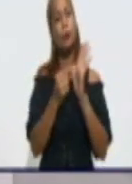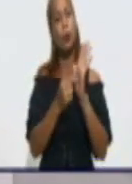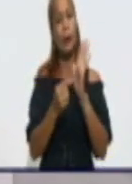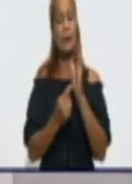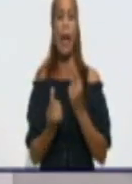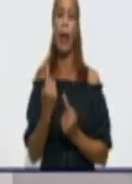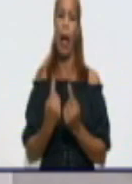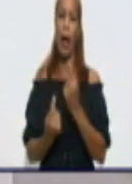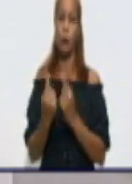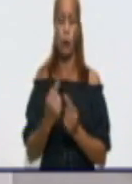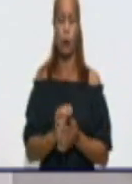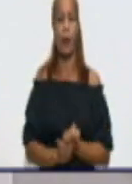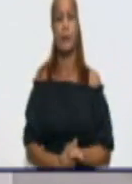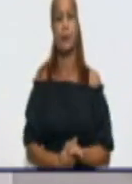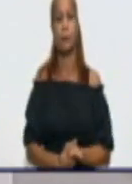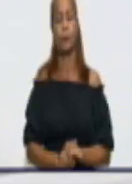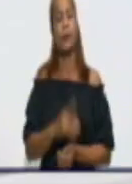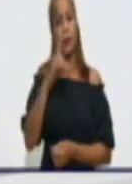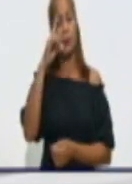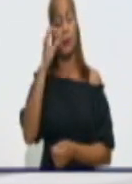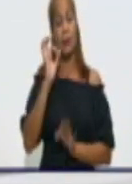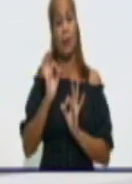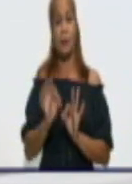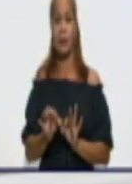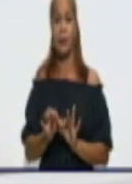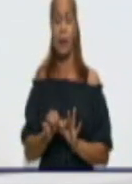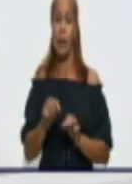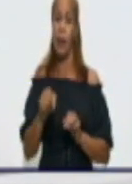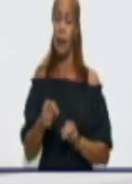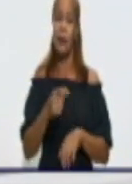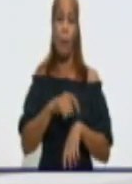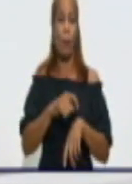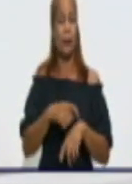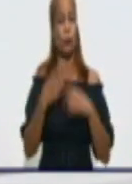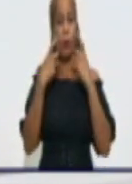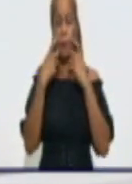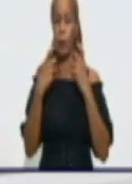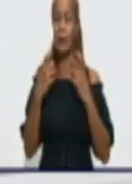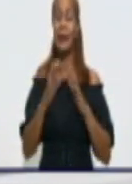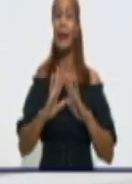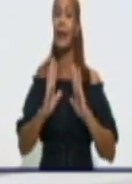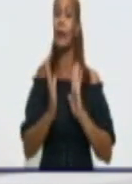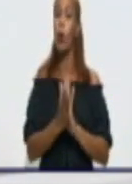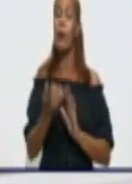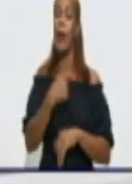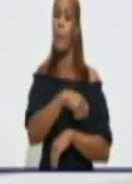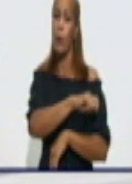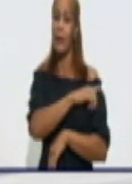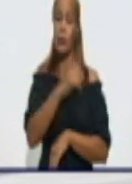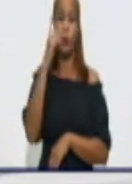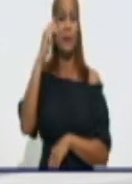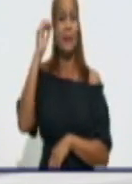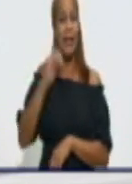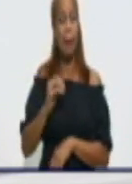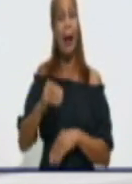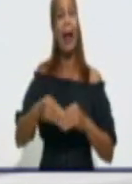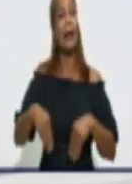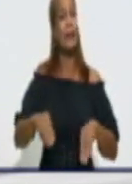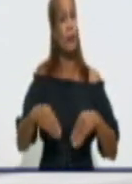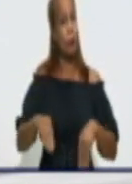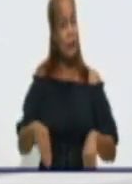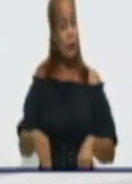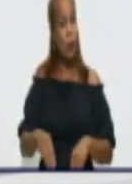Sí, Junel, en estos momentos para nosotros es importante que la población sepa que la situación sigue siendo